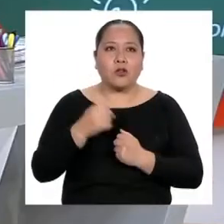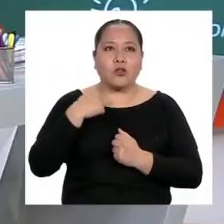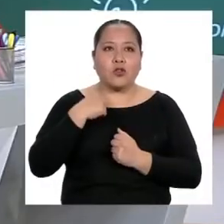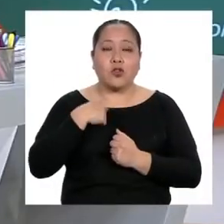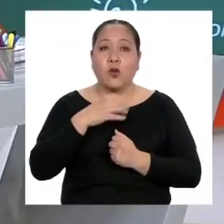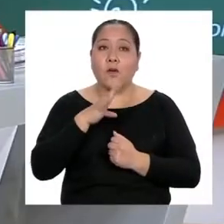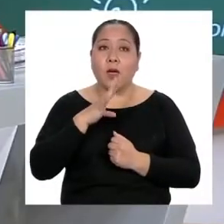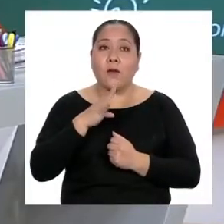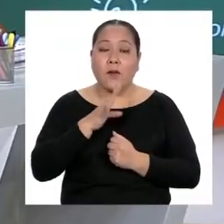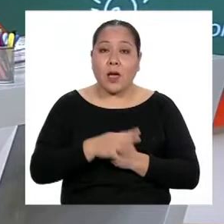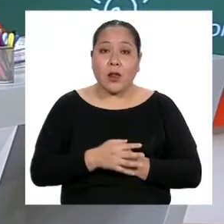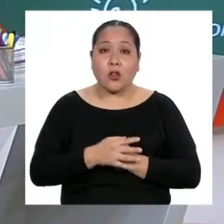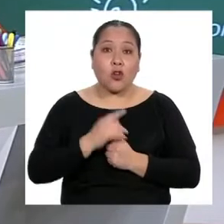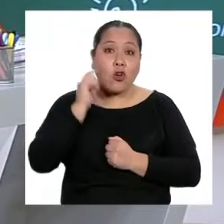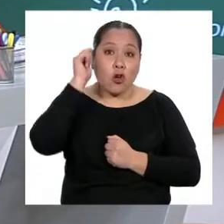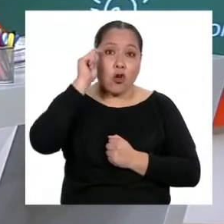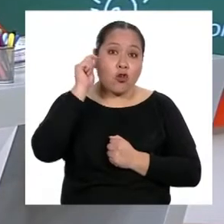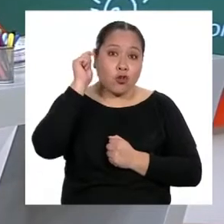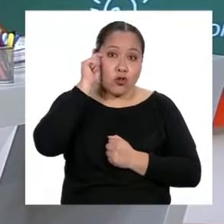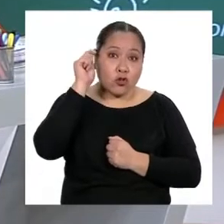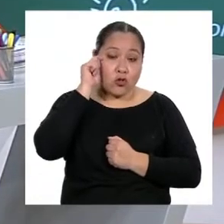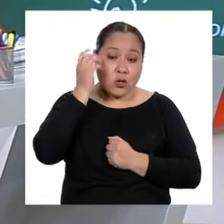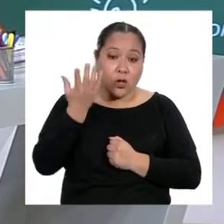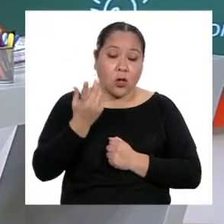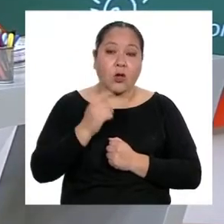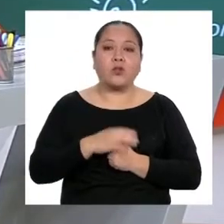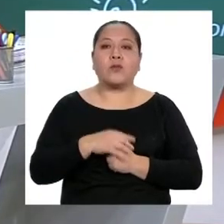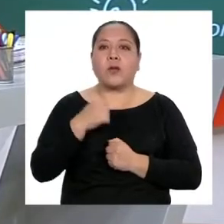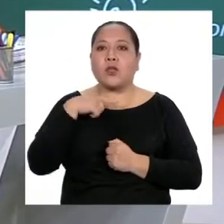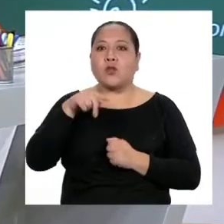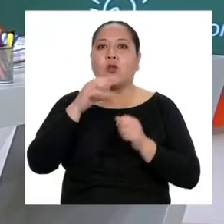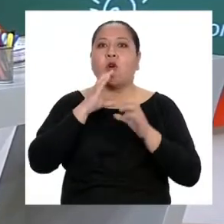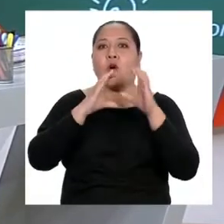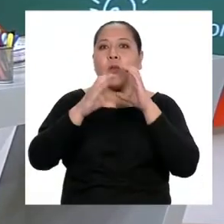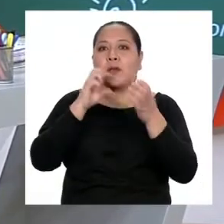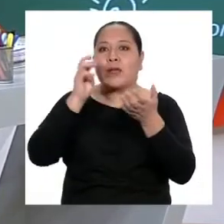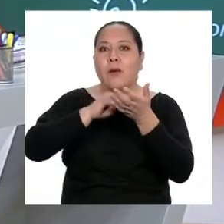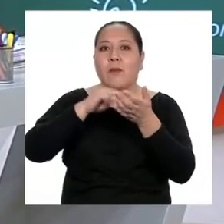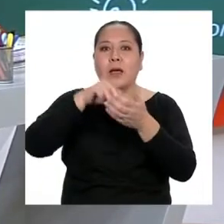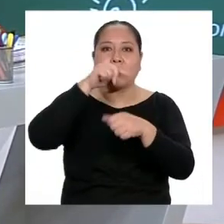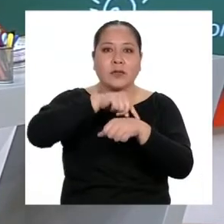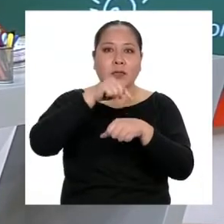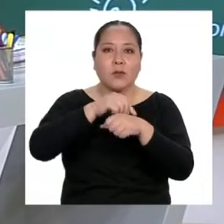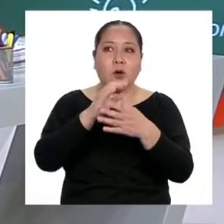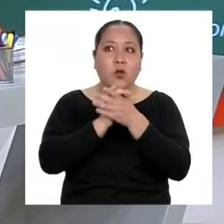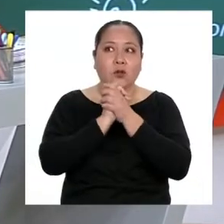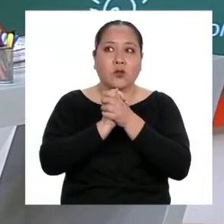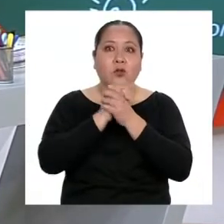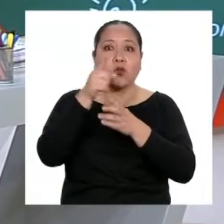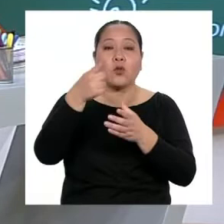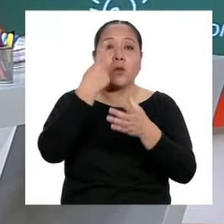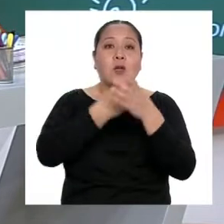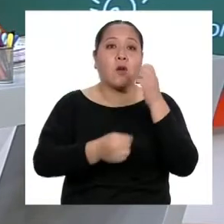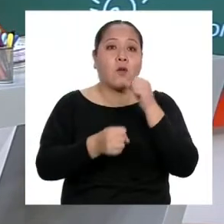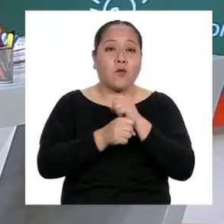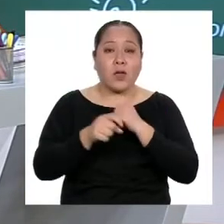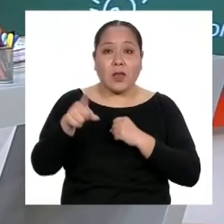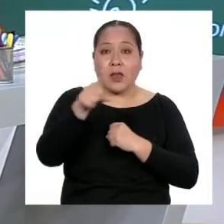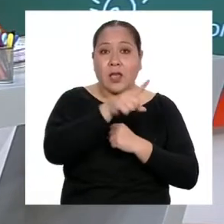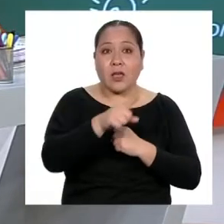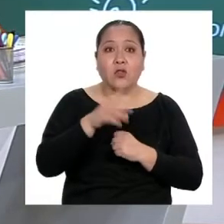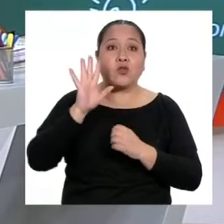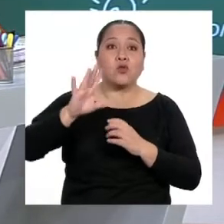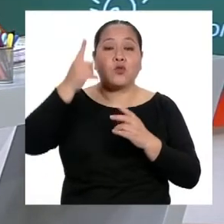hablar con los tíos para que tú puedas conversar más tiempo con tus amigos, ¿de acuerdo? Y tú vas a confiar en ellos y en su